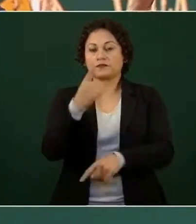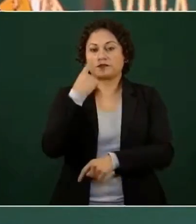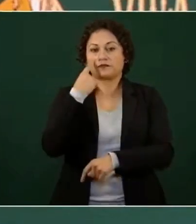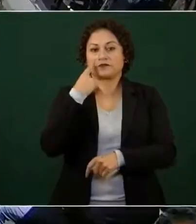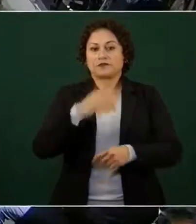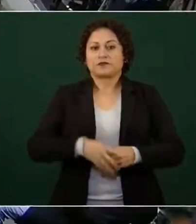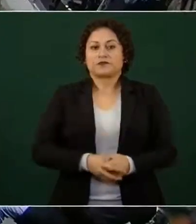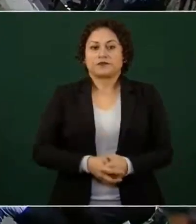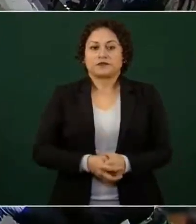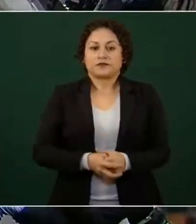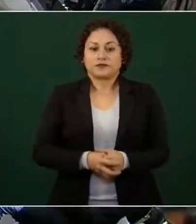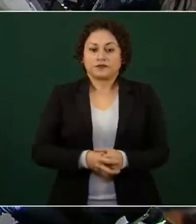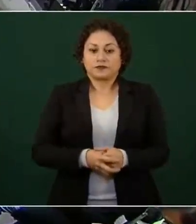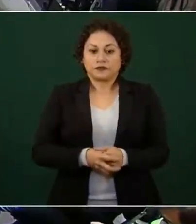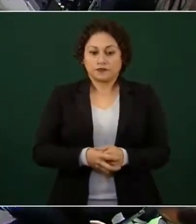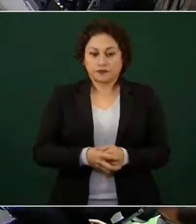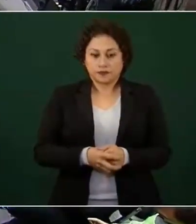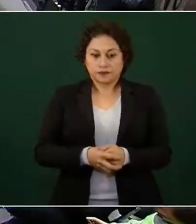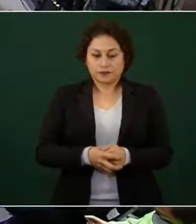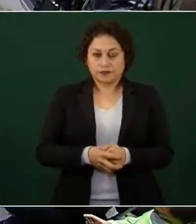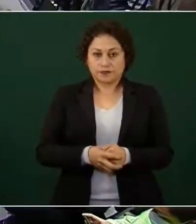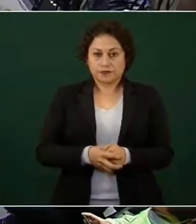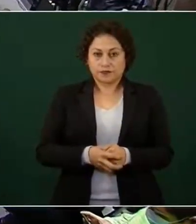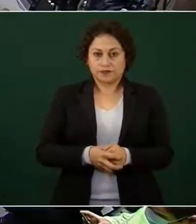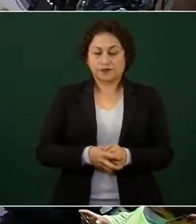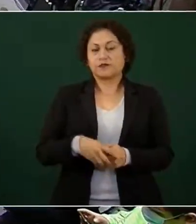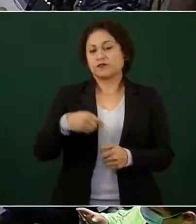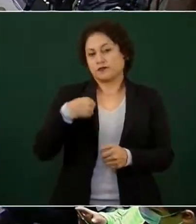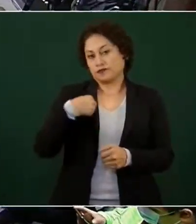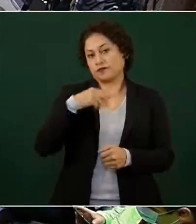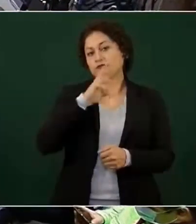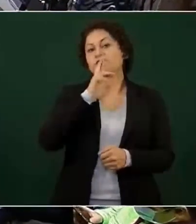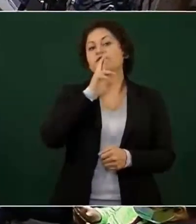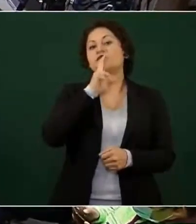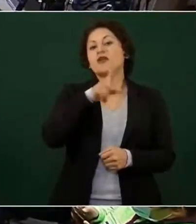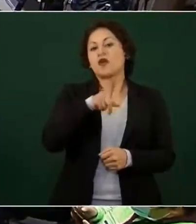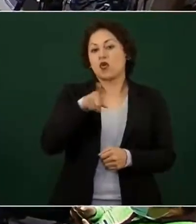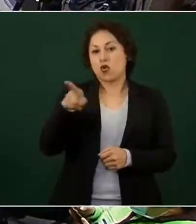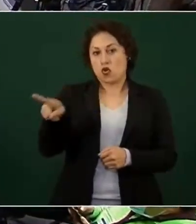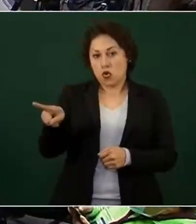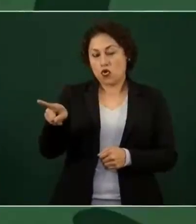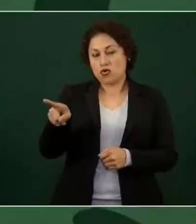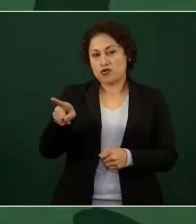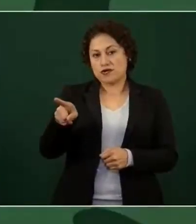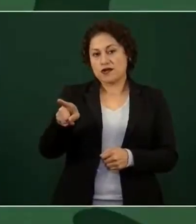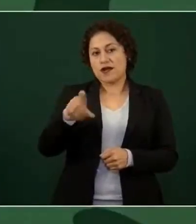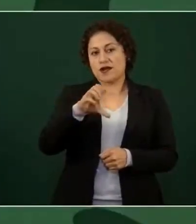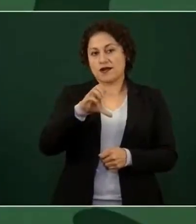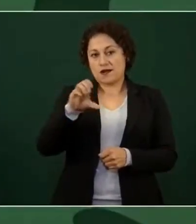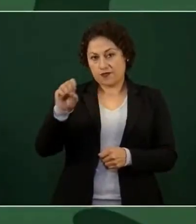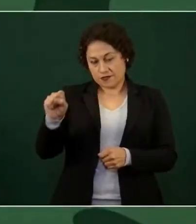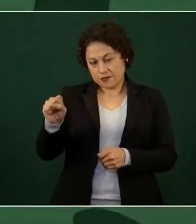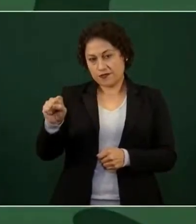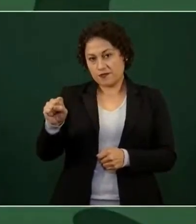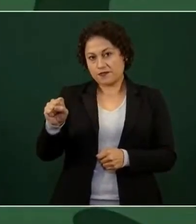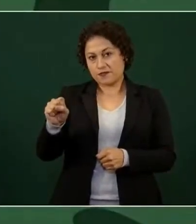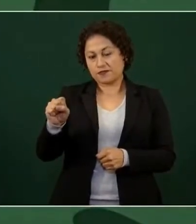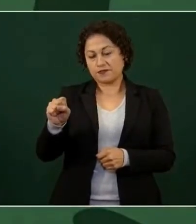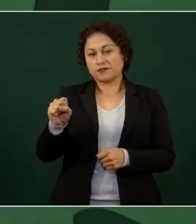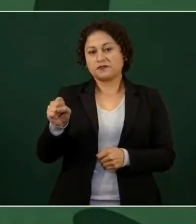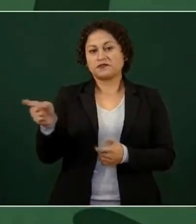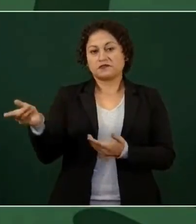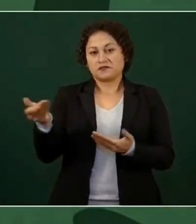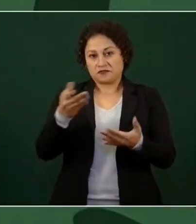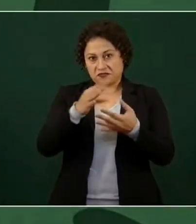prefiero que les explique, Claudia, porque invito a todos,